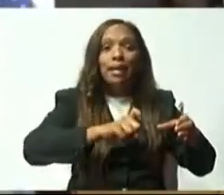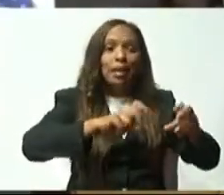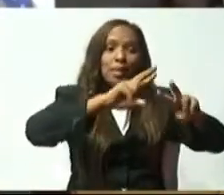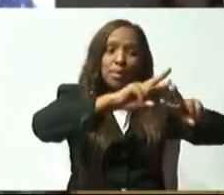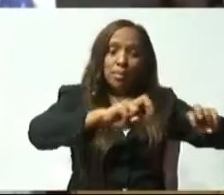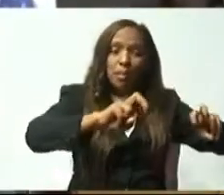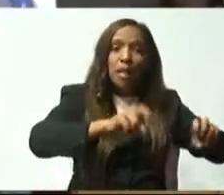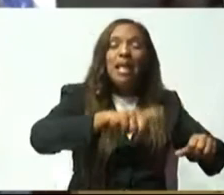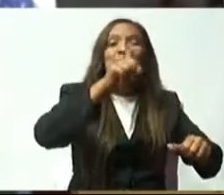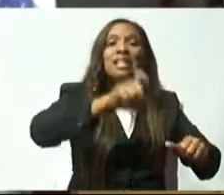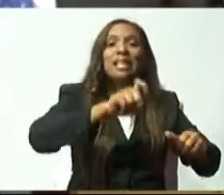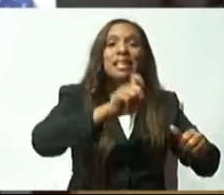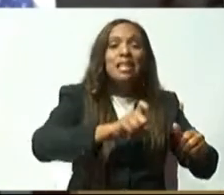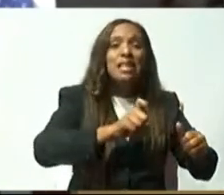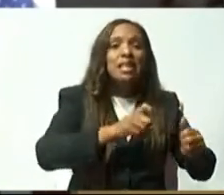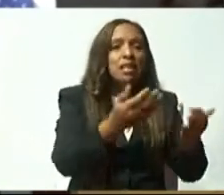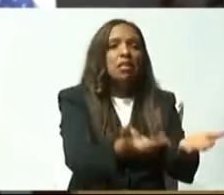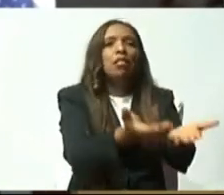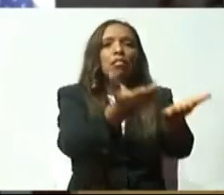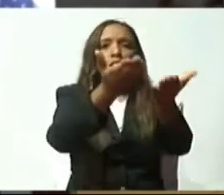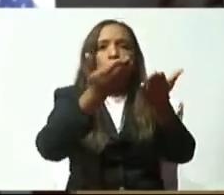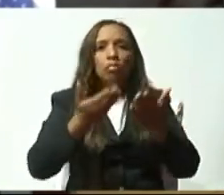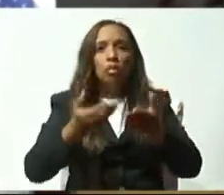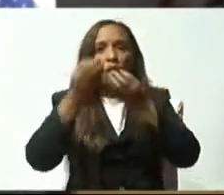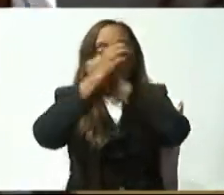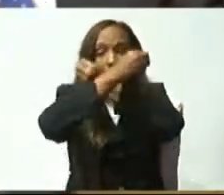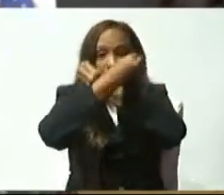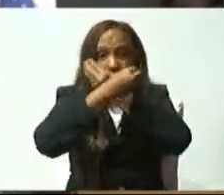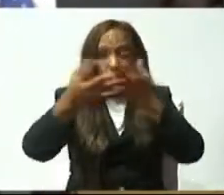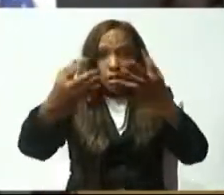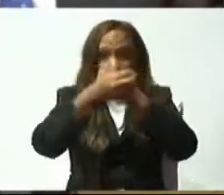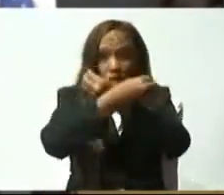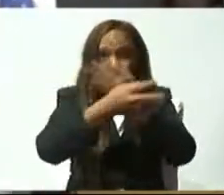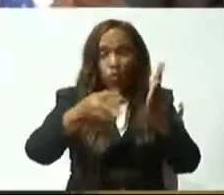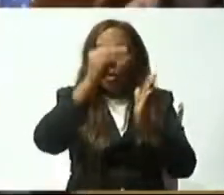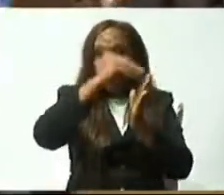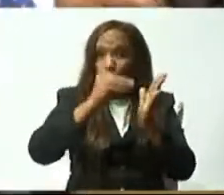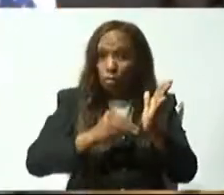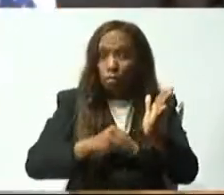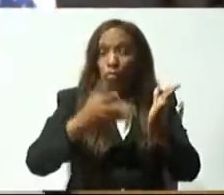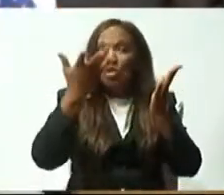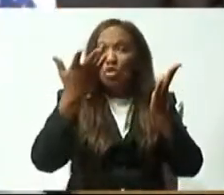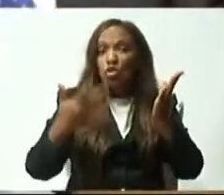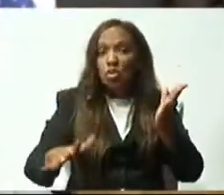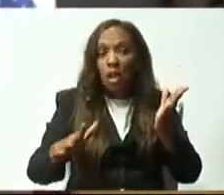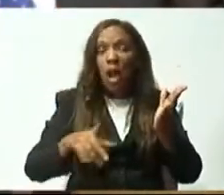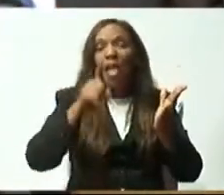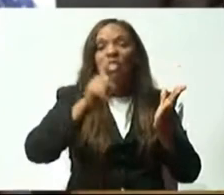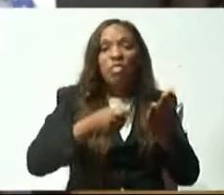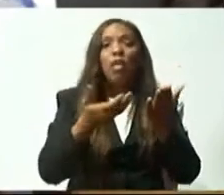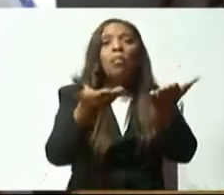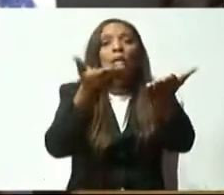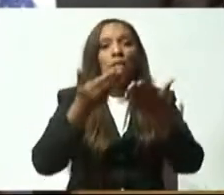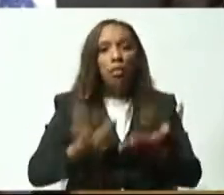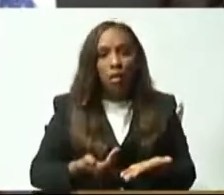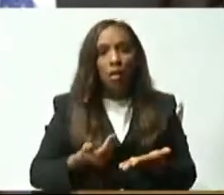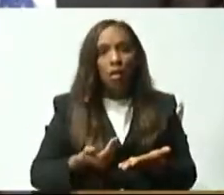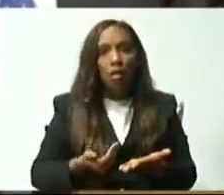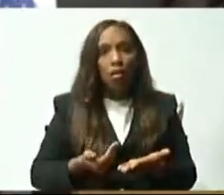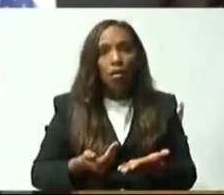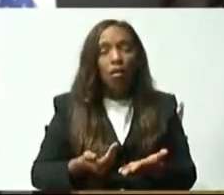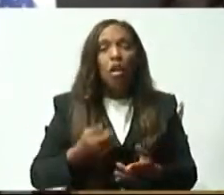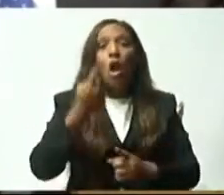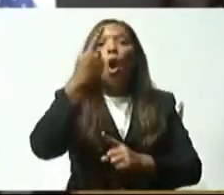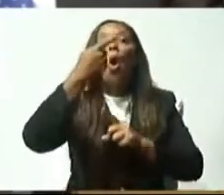conforme, manda el reglamento, hace más de un mes, se le venció el plazo, en mi próxima intervención,